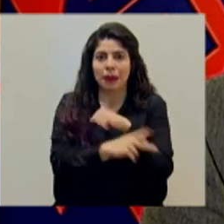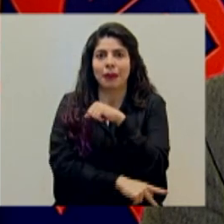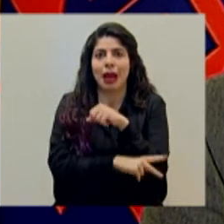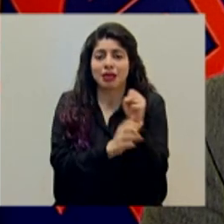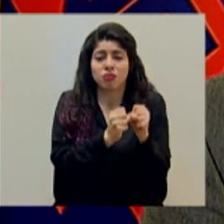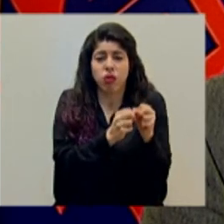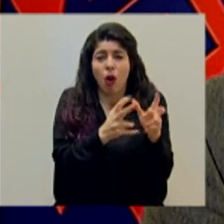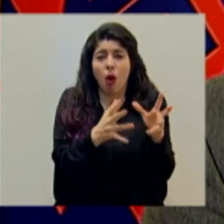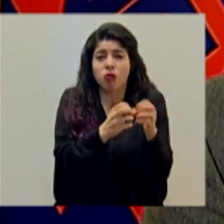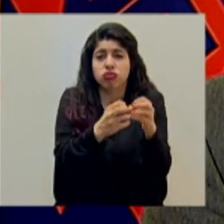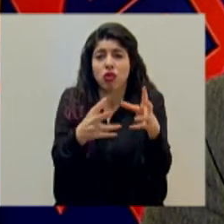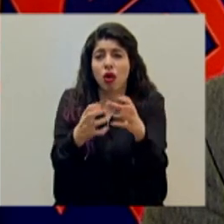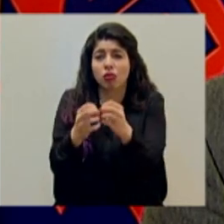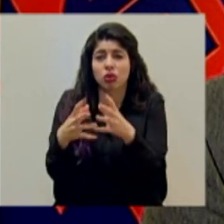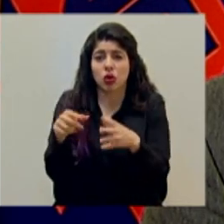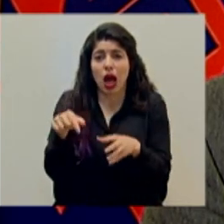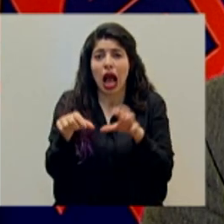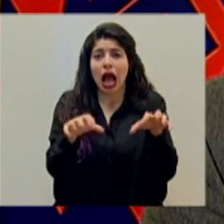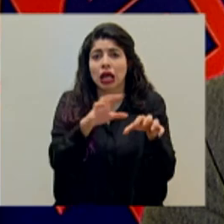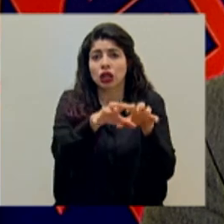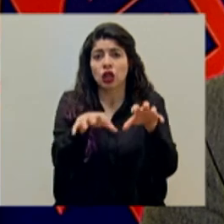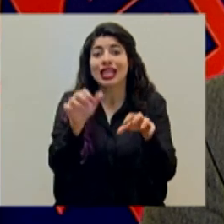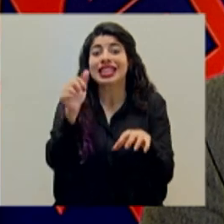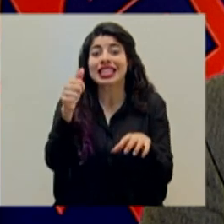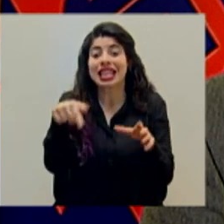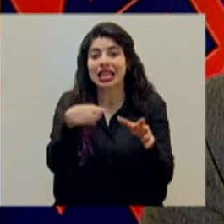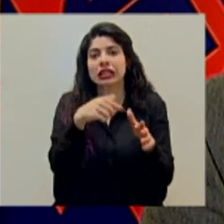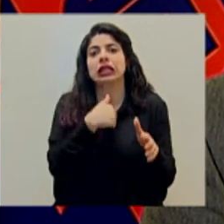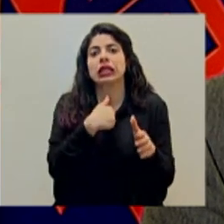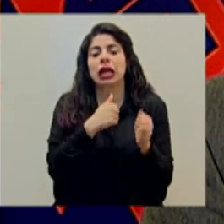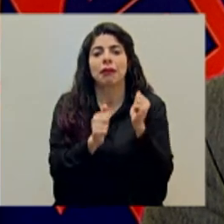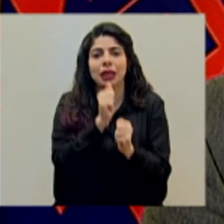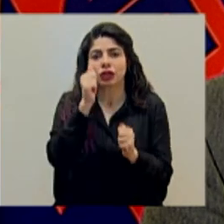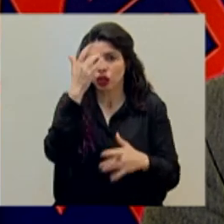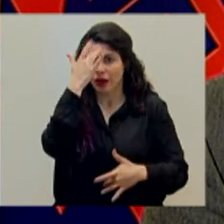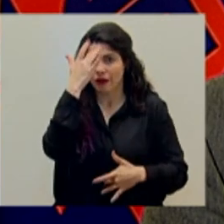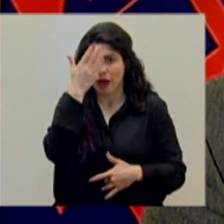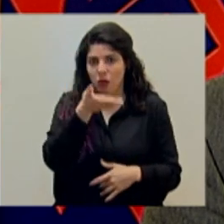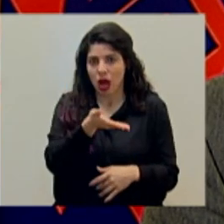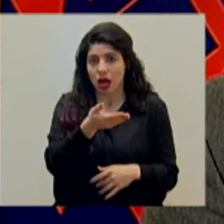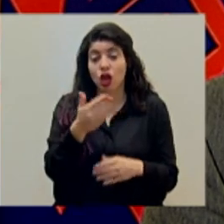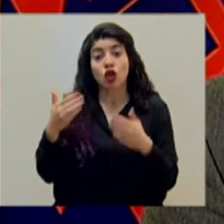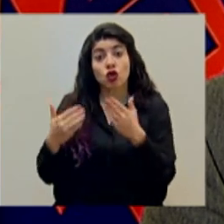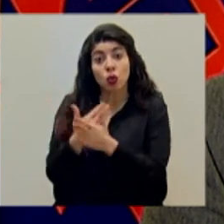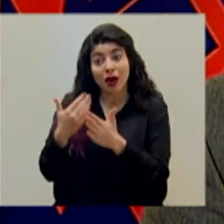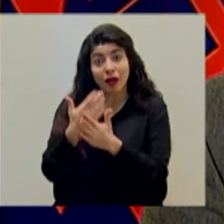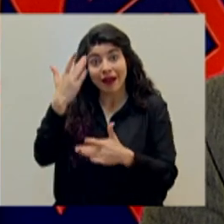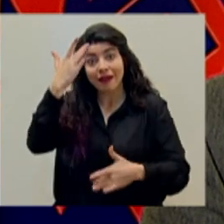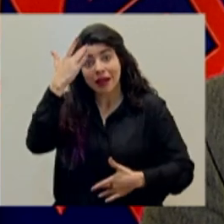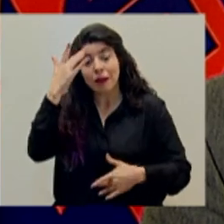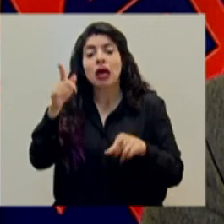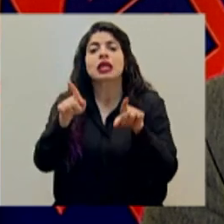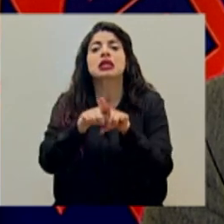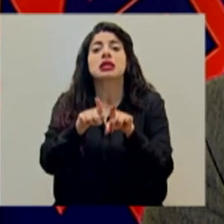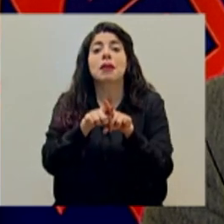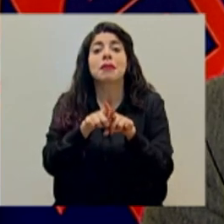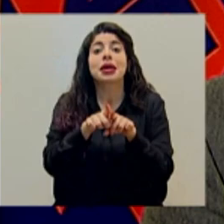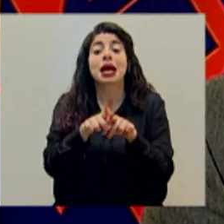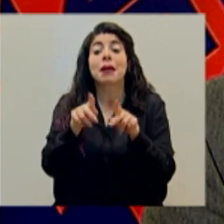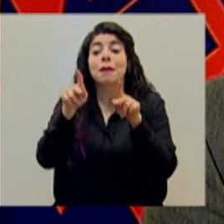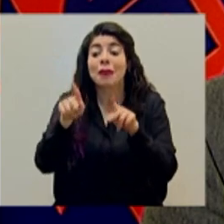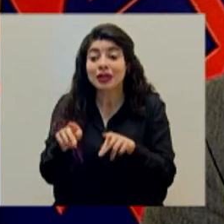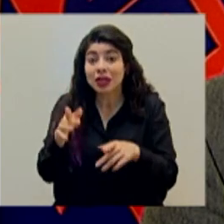están produciendo los casos, no solamente nuevos casos, sino también los casos que están